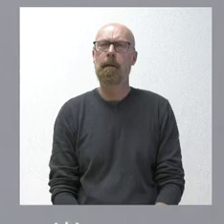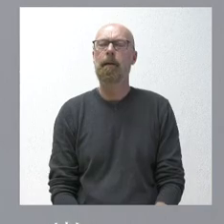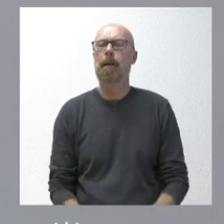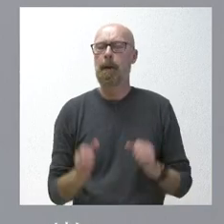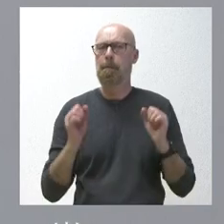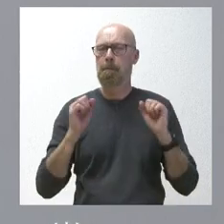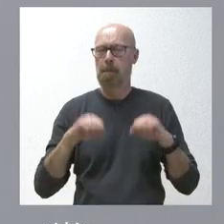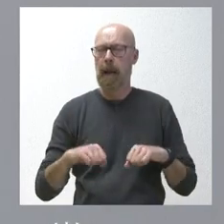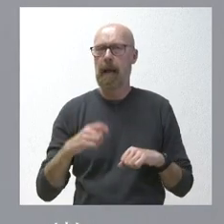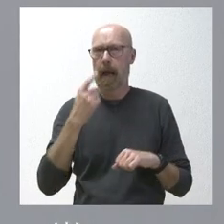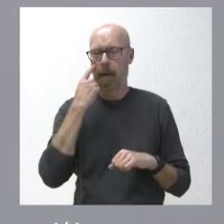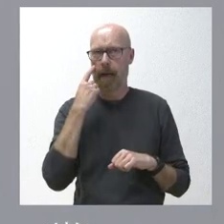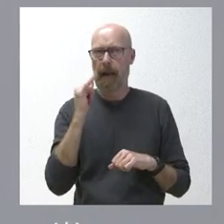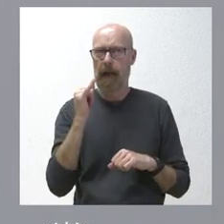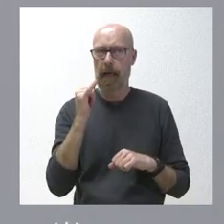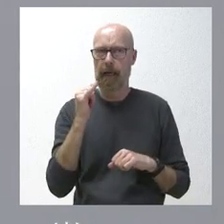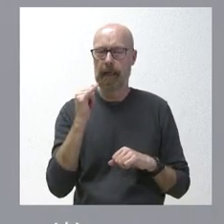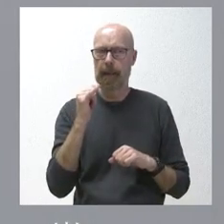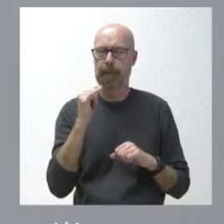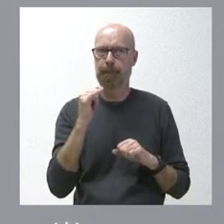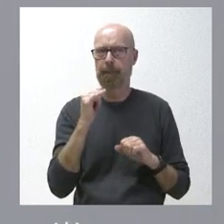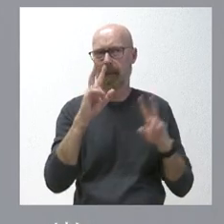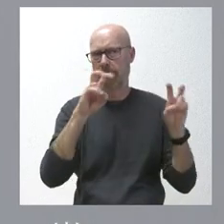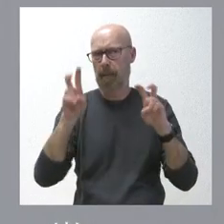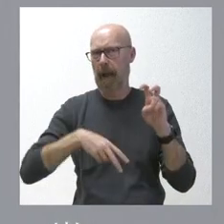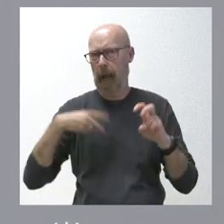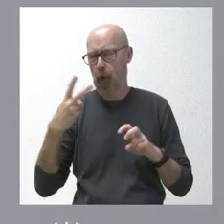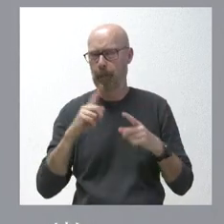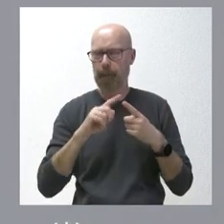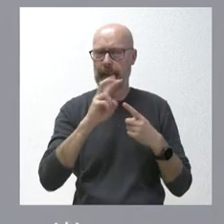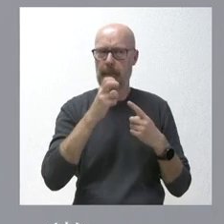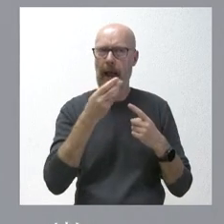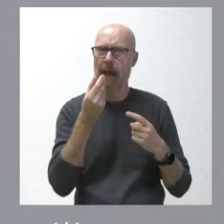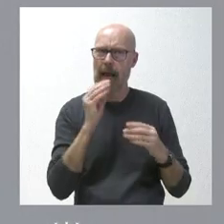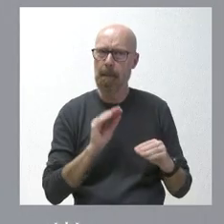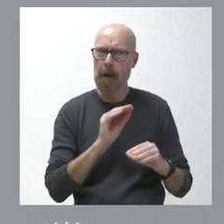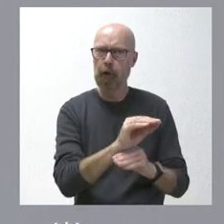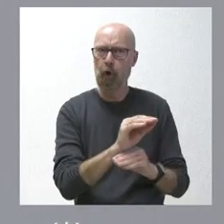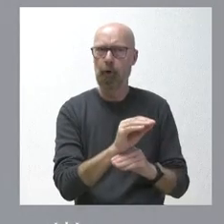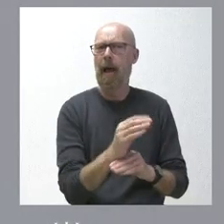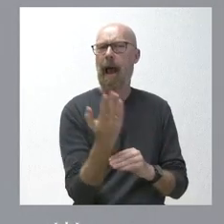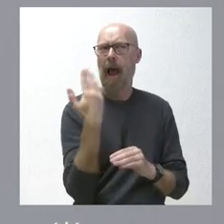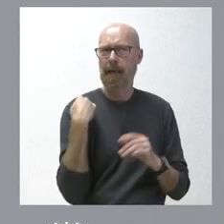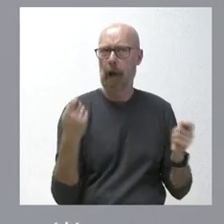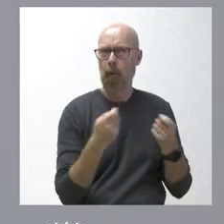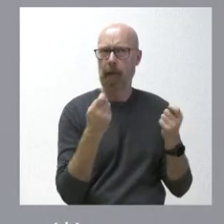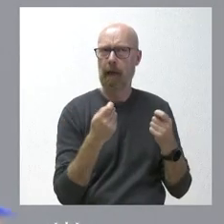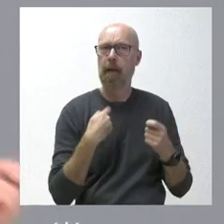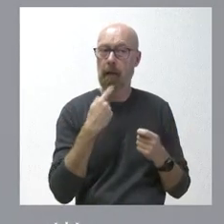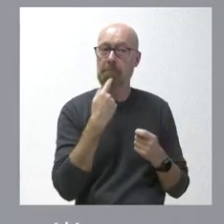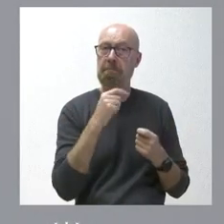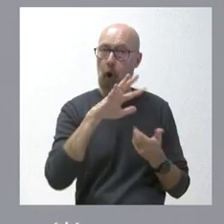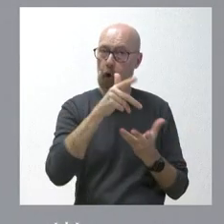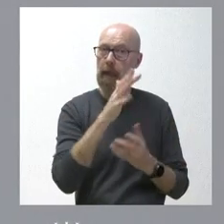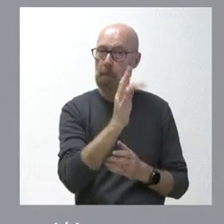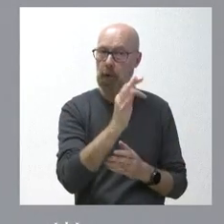Vale. Plantea usted dos ámbitos de cuestiones. En primer lugar, con la inversión que se anunció ayer. Creo que es una excelente noticia para todo